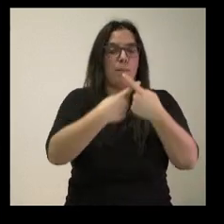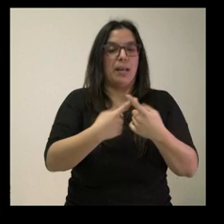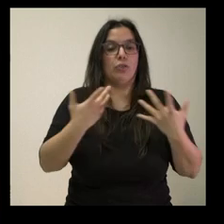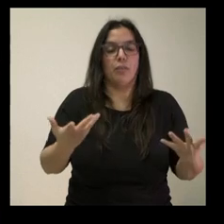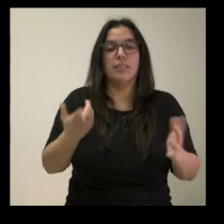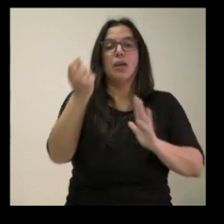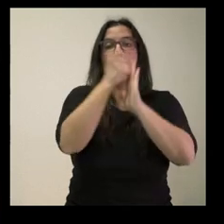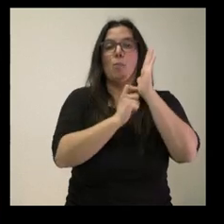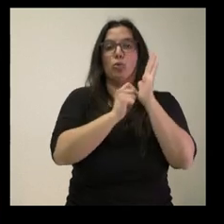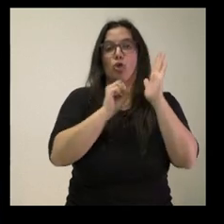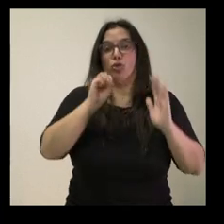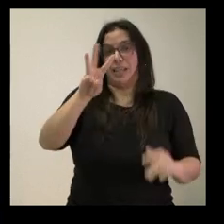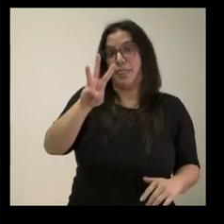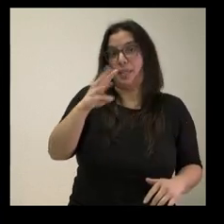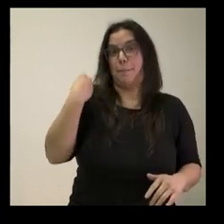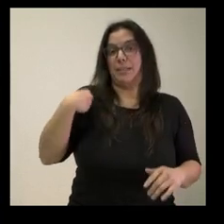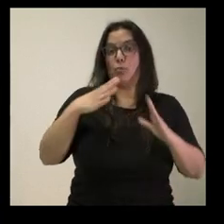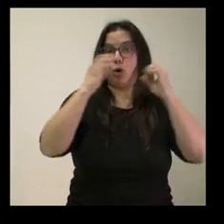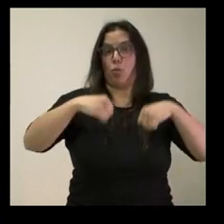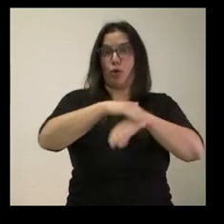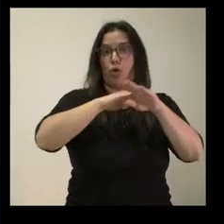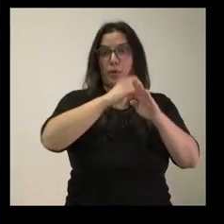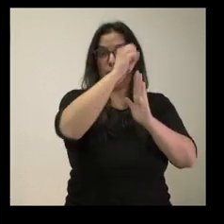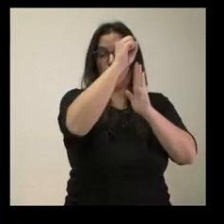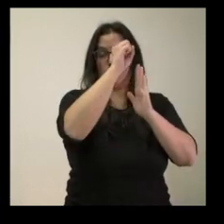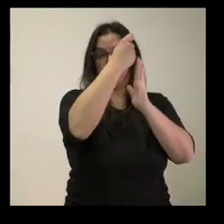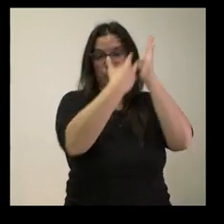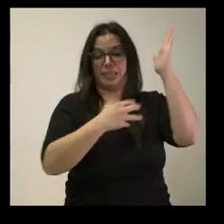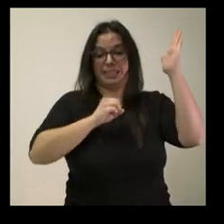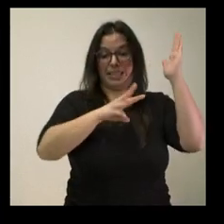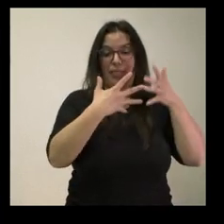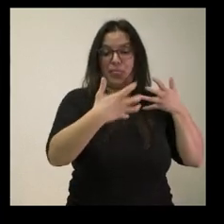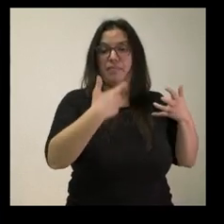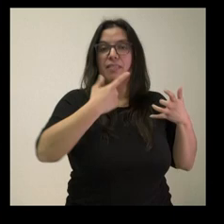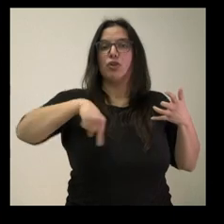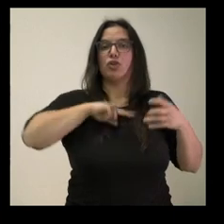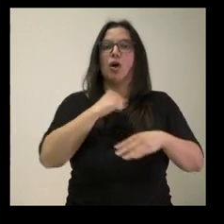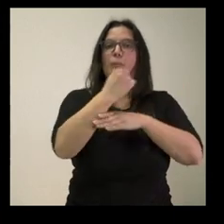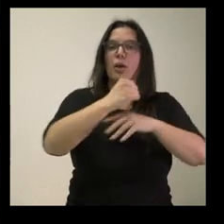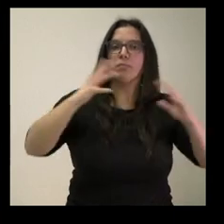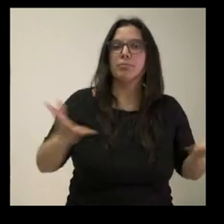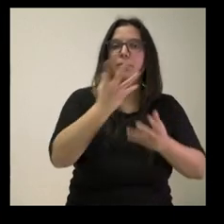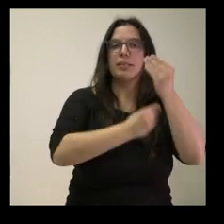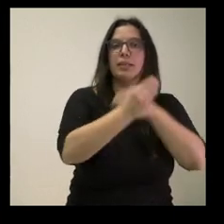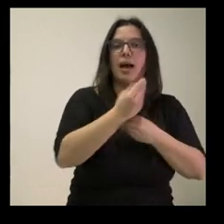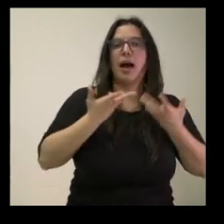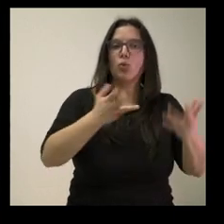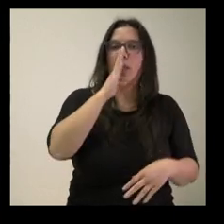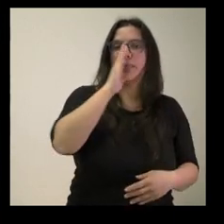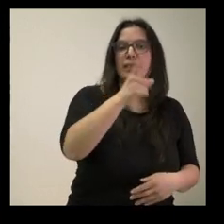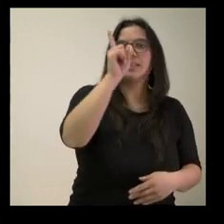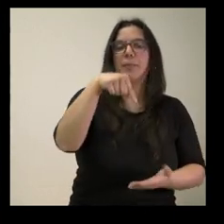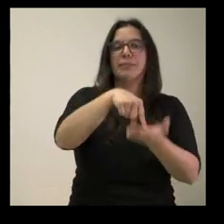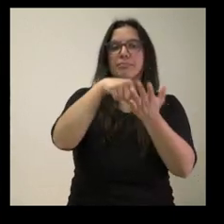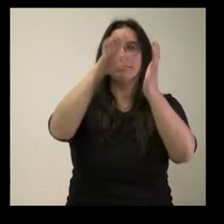punto número 13, que es el que recoge este último aspecto, ustedes ponen apoyaremos la natalidad mediante ayudas directas e incentivos